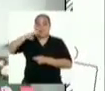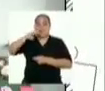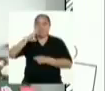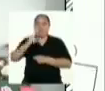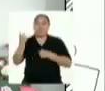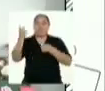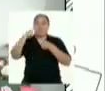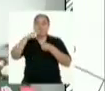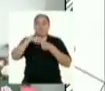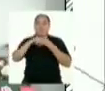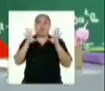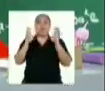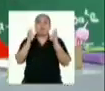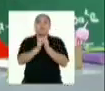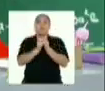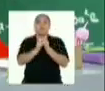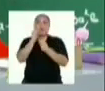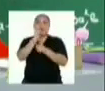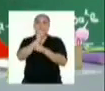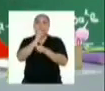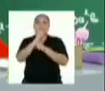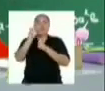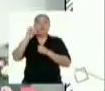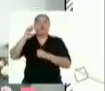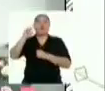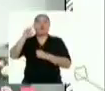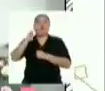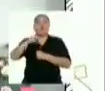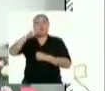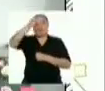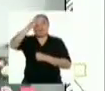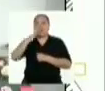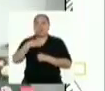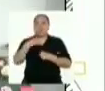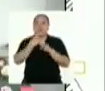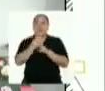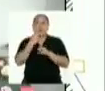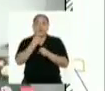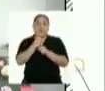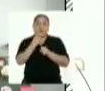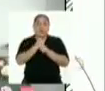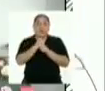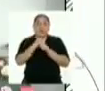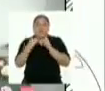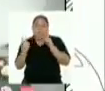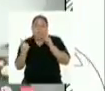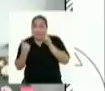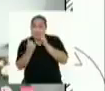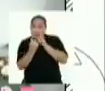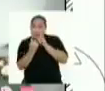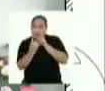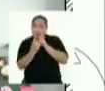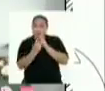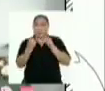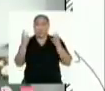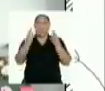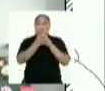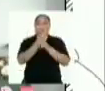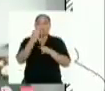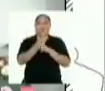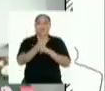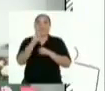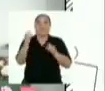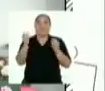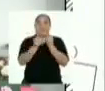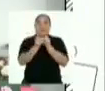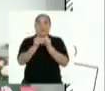Asociación Educativa Origami Perú. ¿En qué consiste tu trabajo? Mi trabajo consiste en acercar las matemáticas